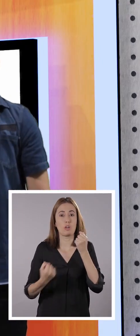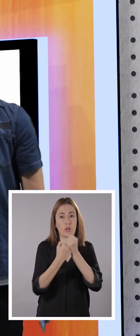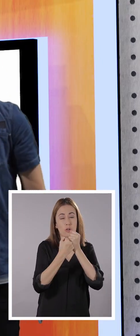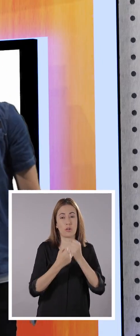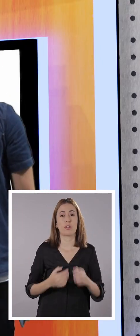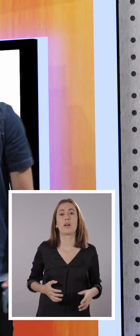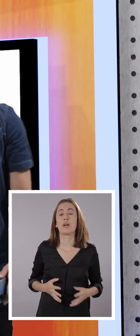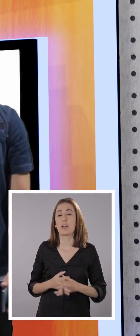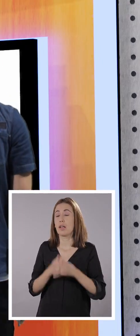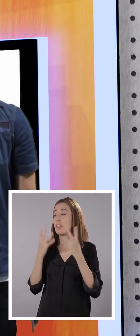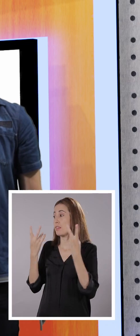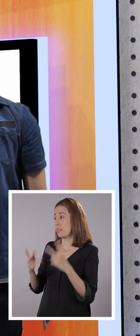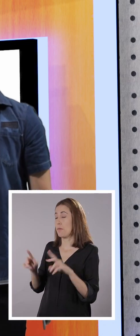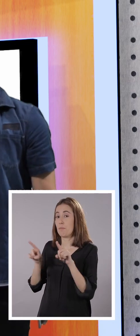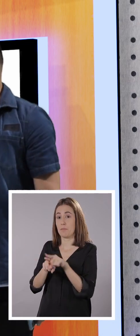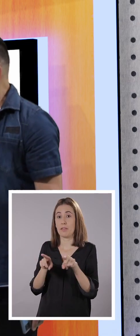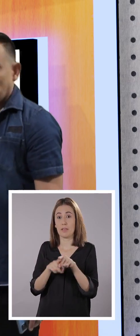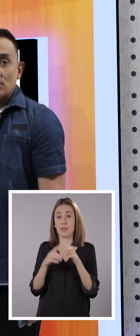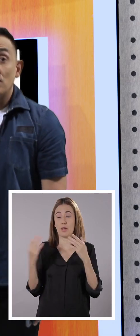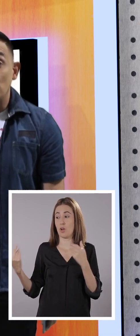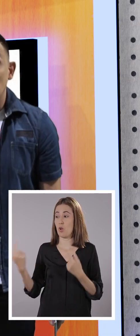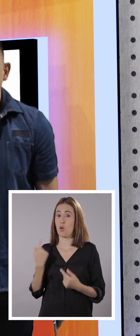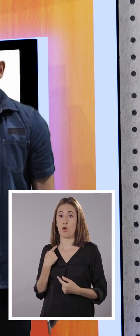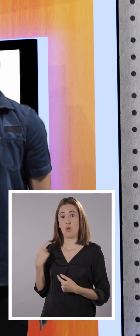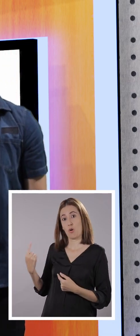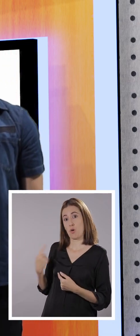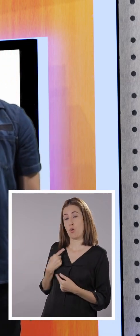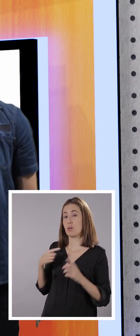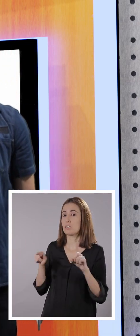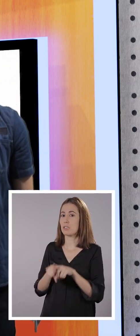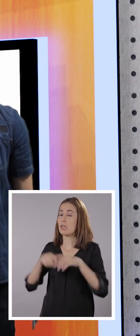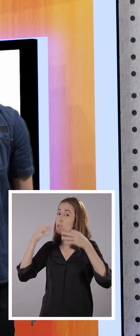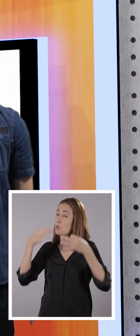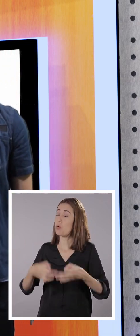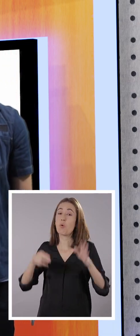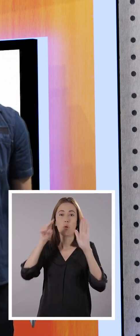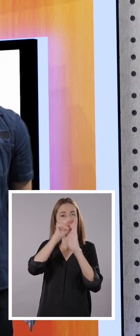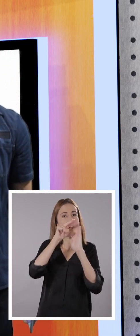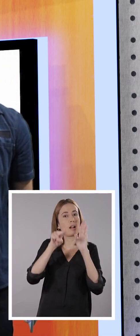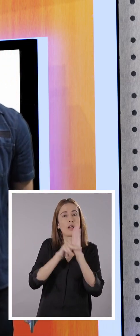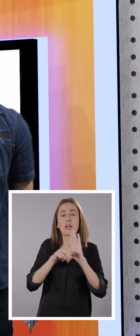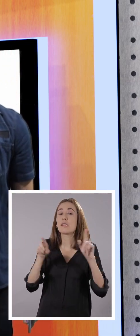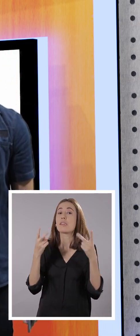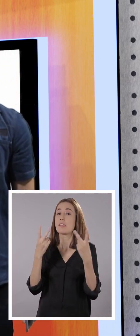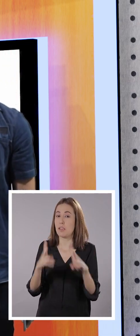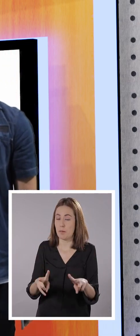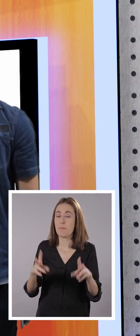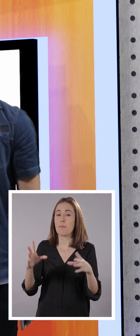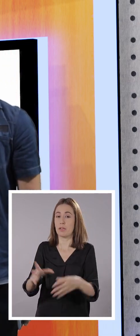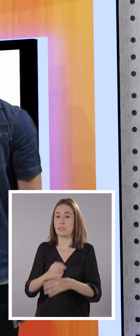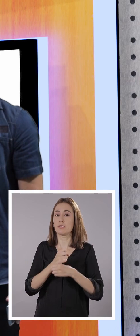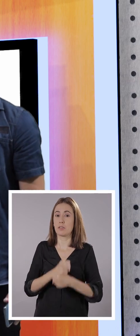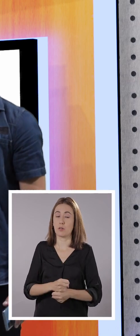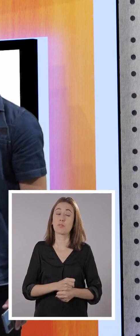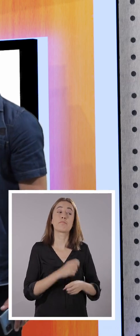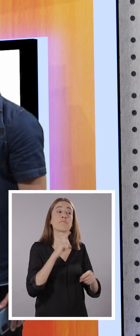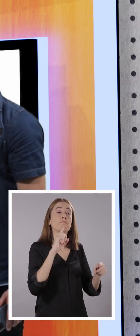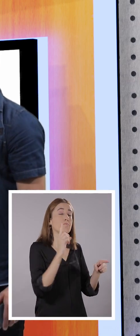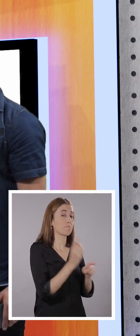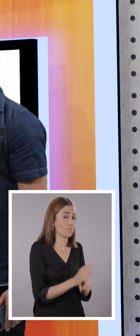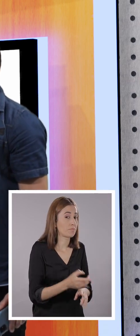que estamos haciendo aquí. Y tanto ellas como Anto y yo tienen que cumplir y regirse a los protocolos de bioseguridad.